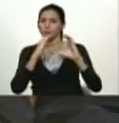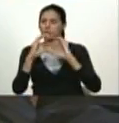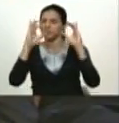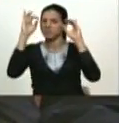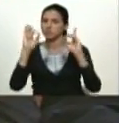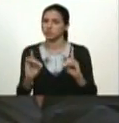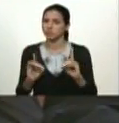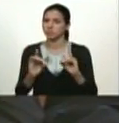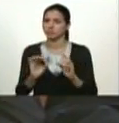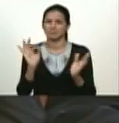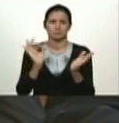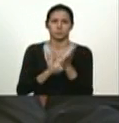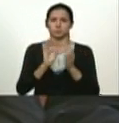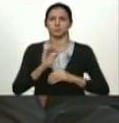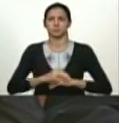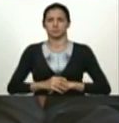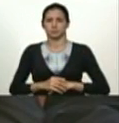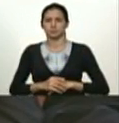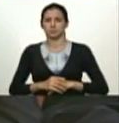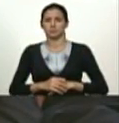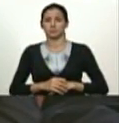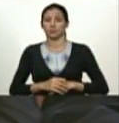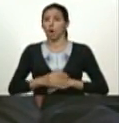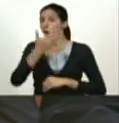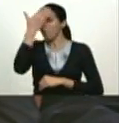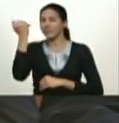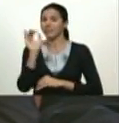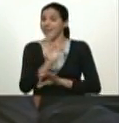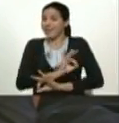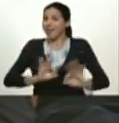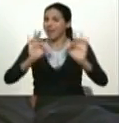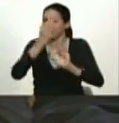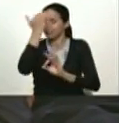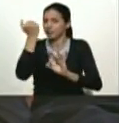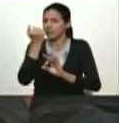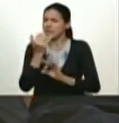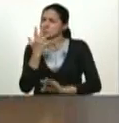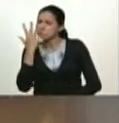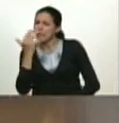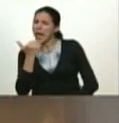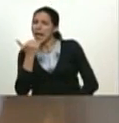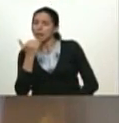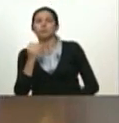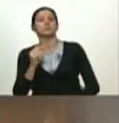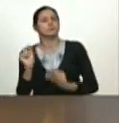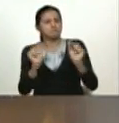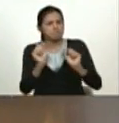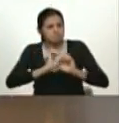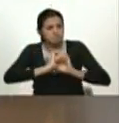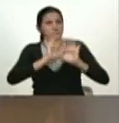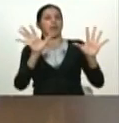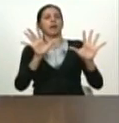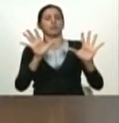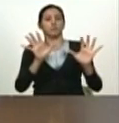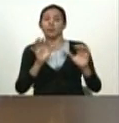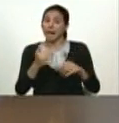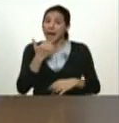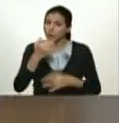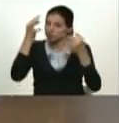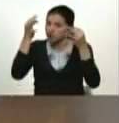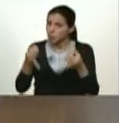decisiones en tiempo real no dejar pasar nada y lo que se dude discutirlo bien y lo que se tenga certeza